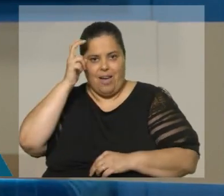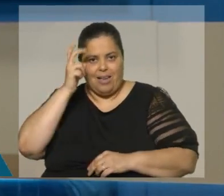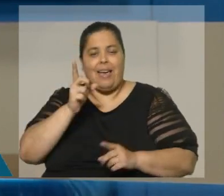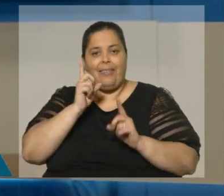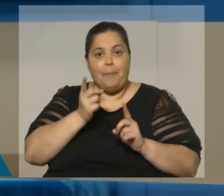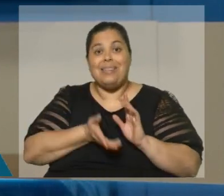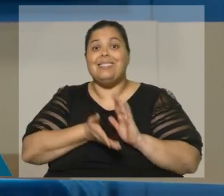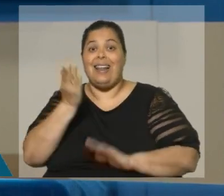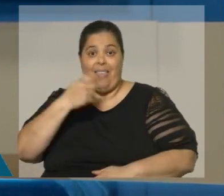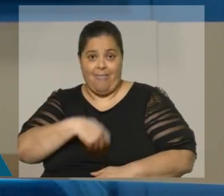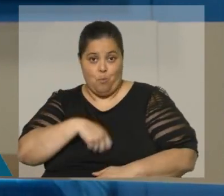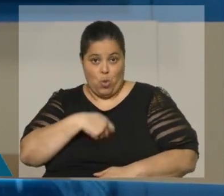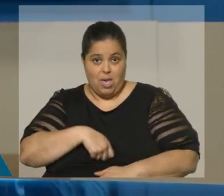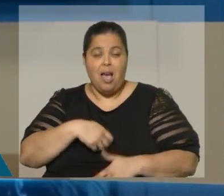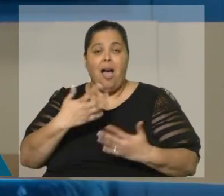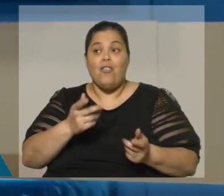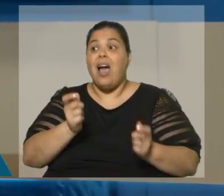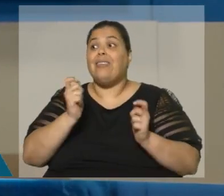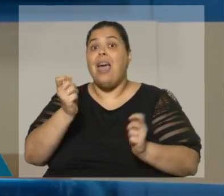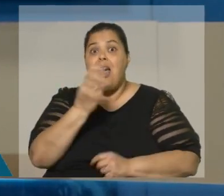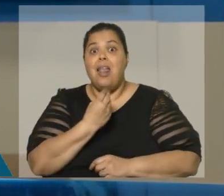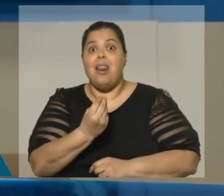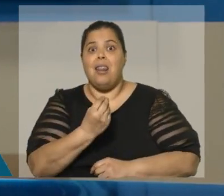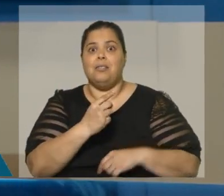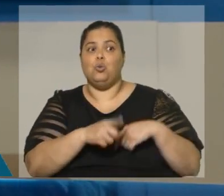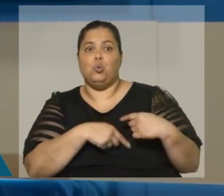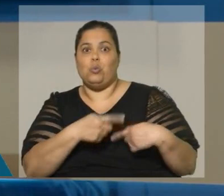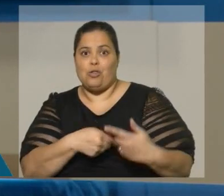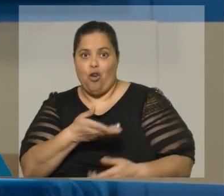a la salida de Mujica, para encontrar su sucesor.